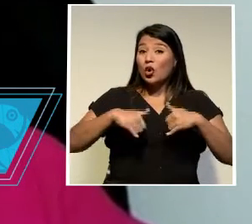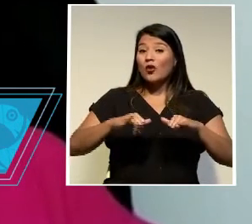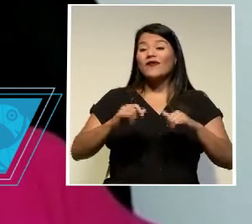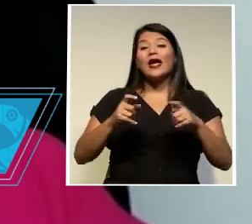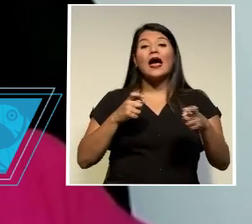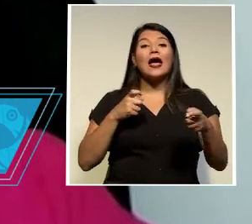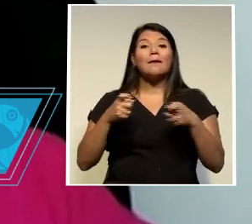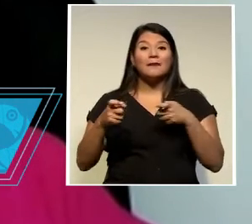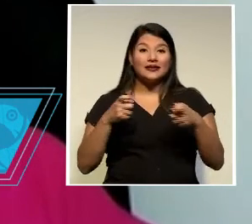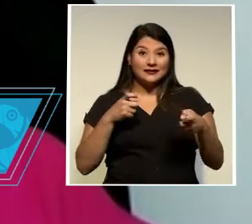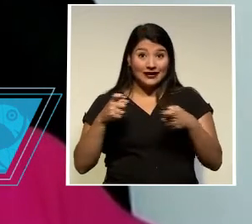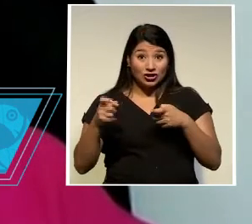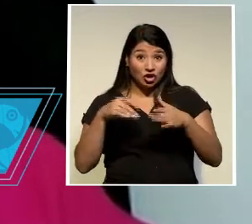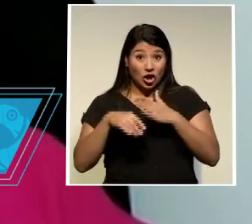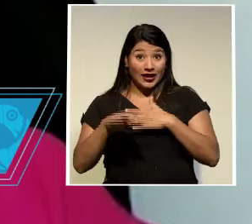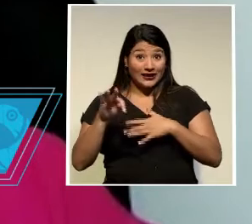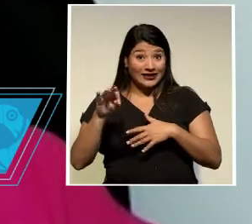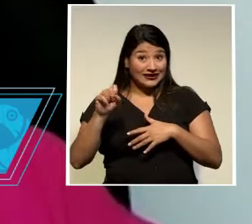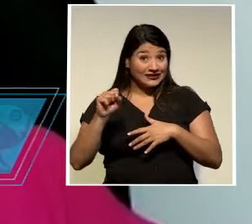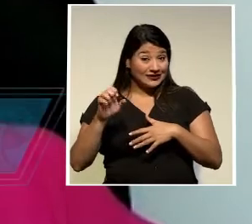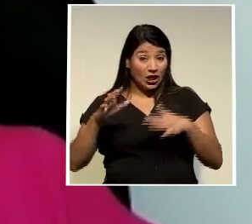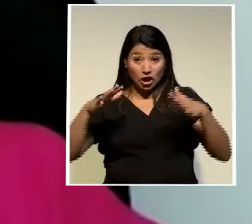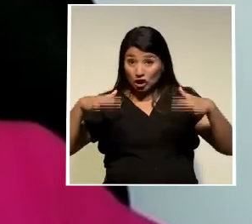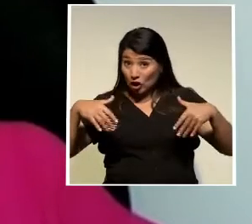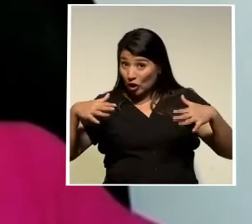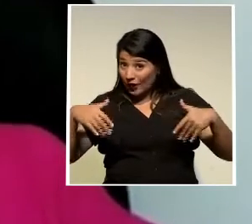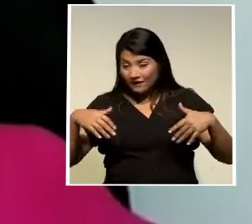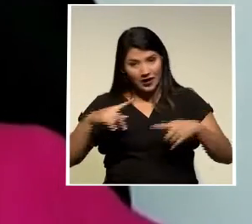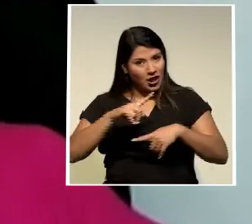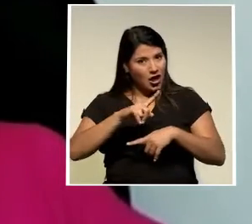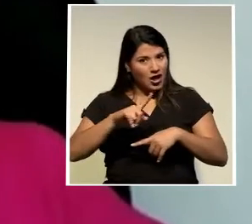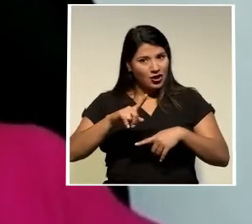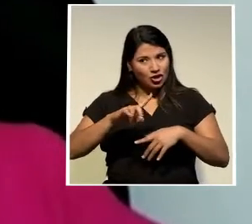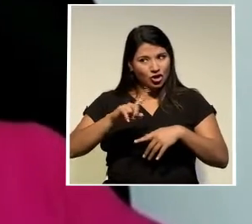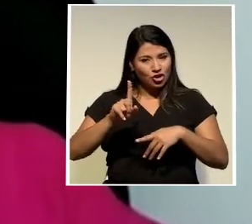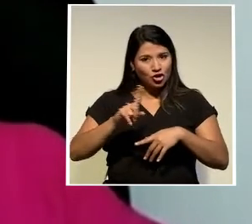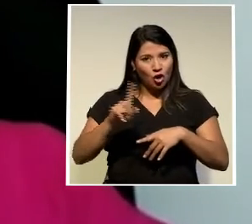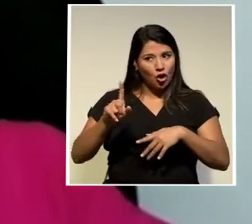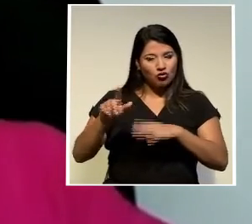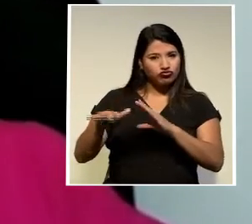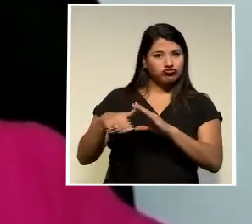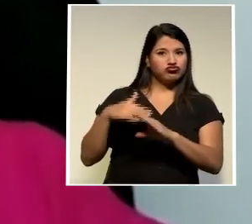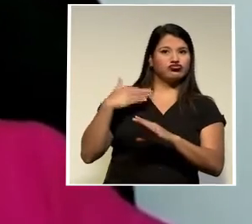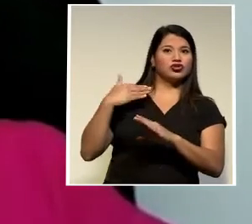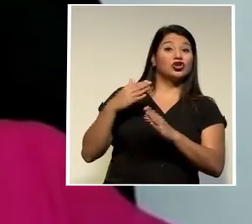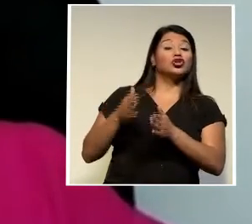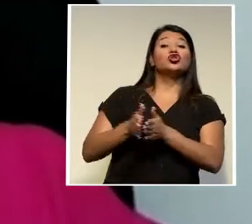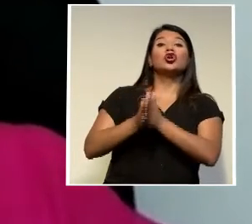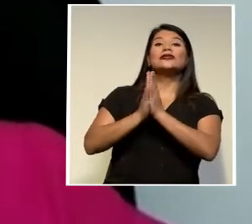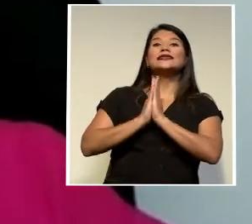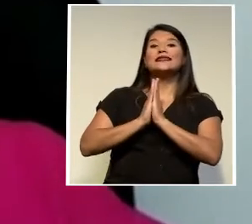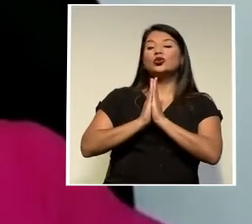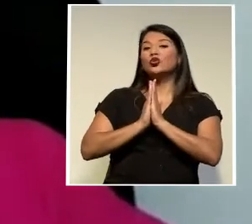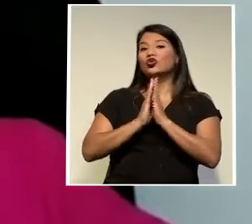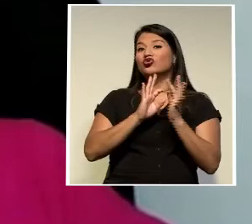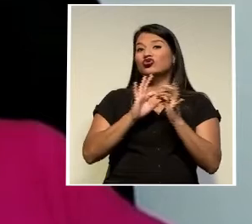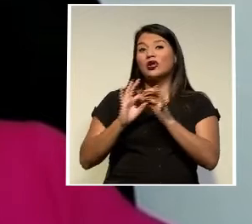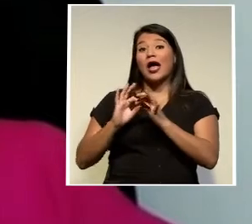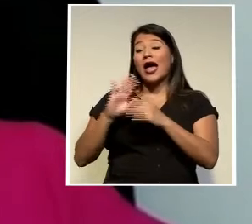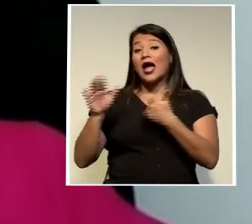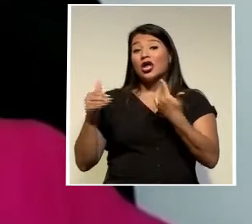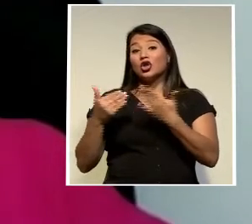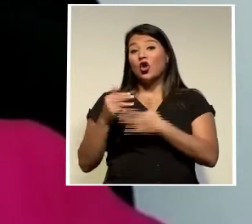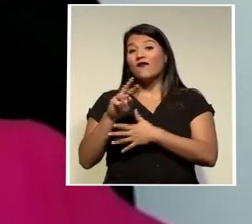electoral no ha recibido las solicitudes porque formalmente estas solicitudes solo se reciben